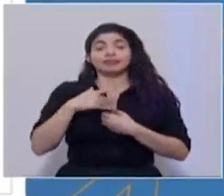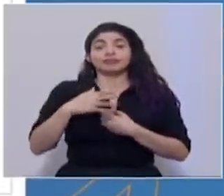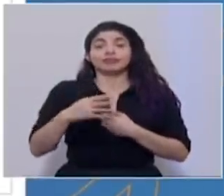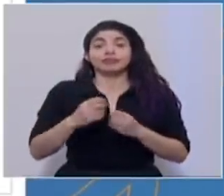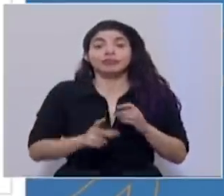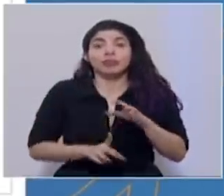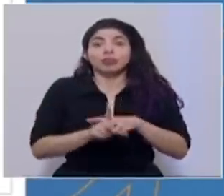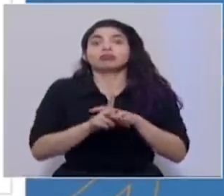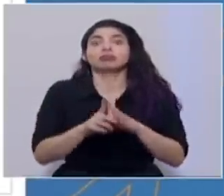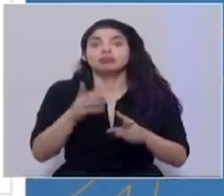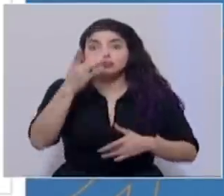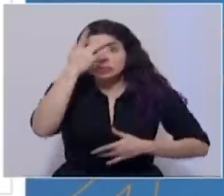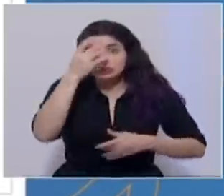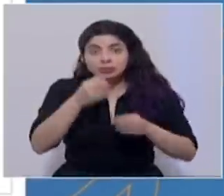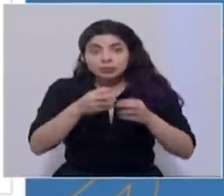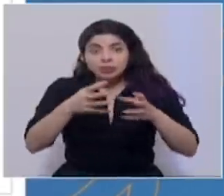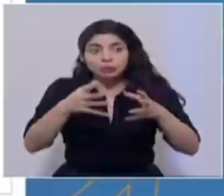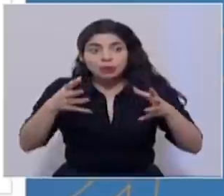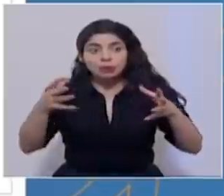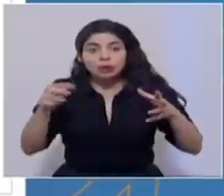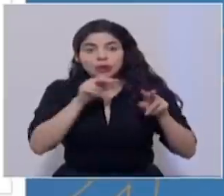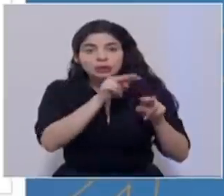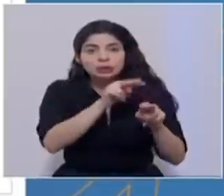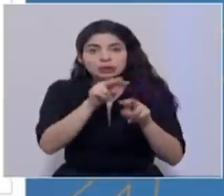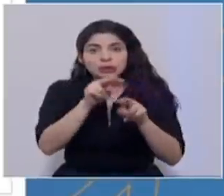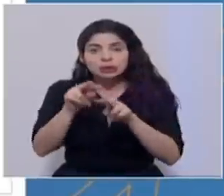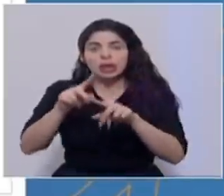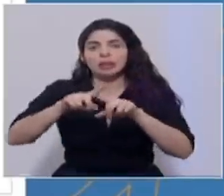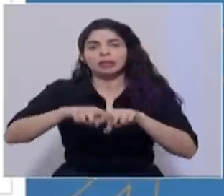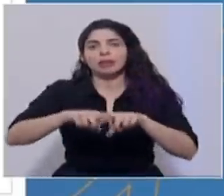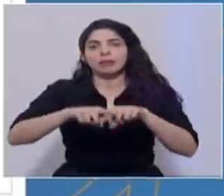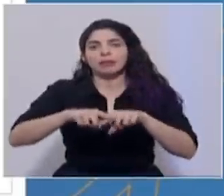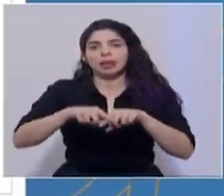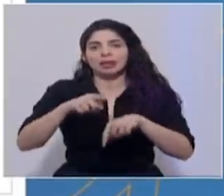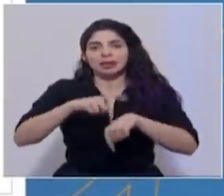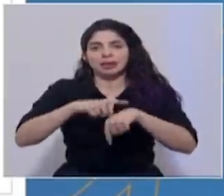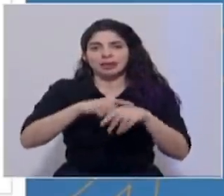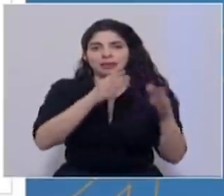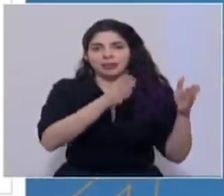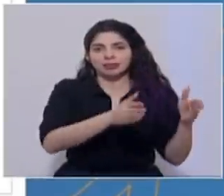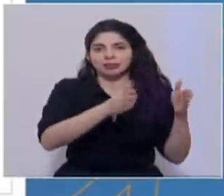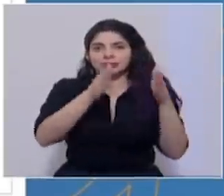casos que se pueden ir dando de acuerdo a esos periodos.